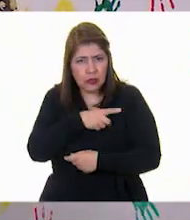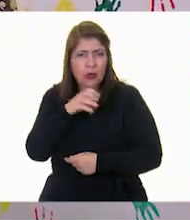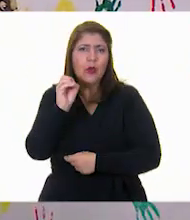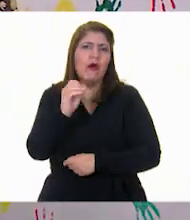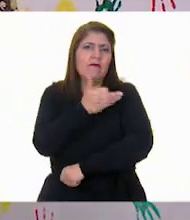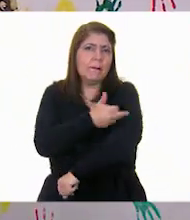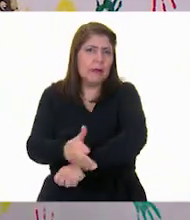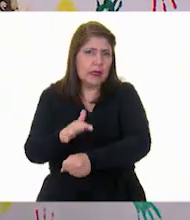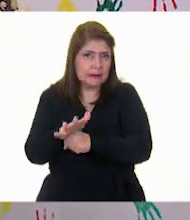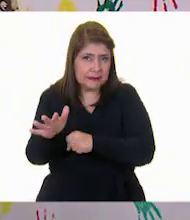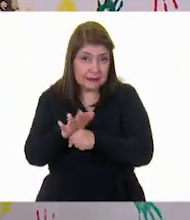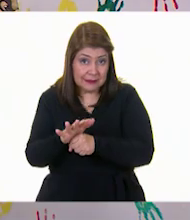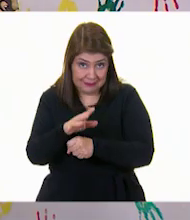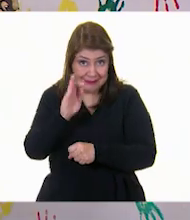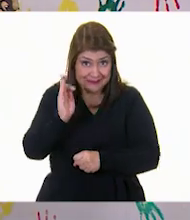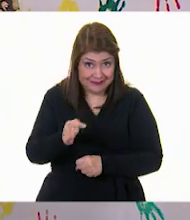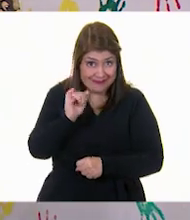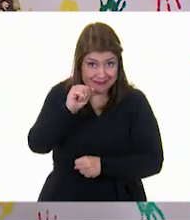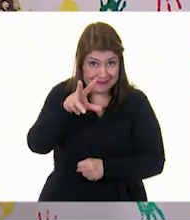dicen? ¿Aceptan el reto?